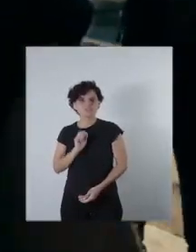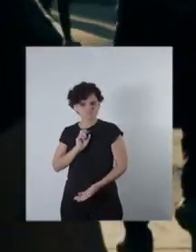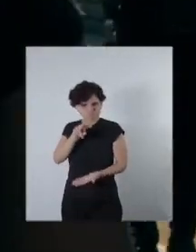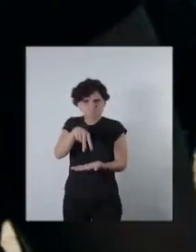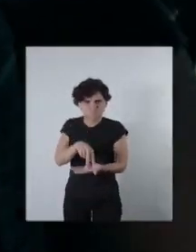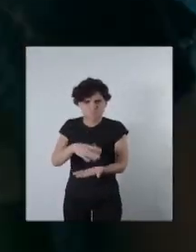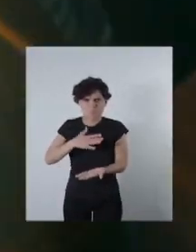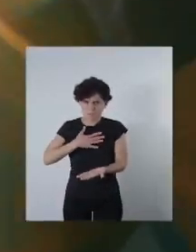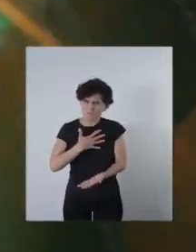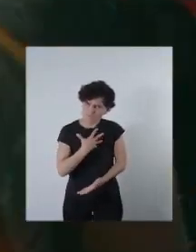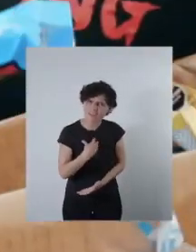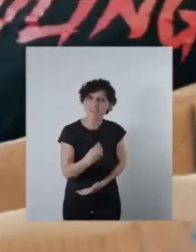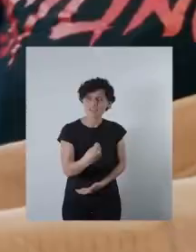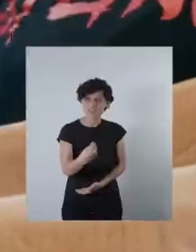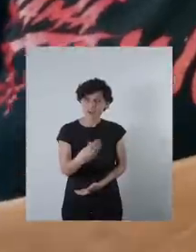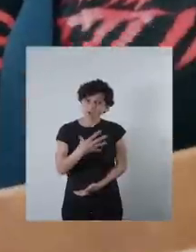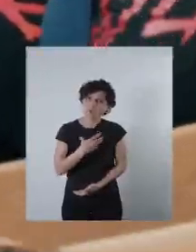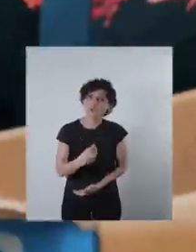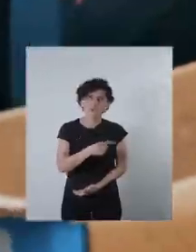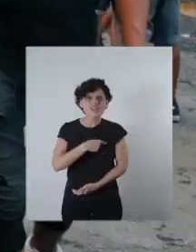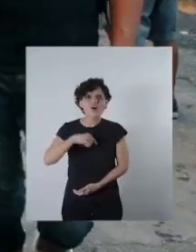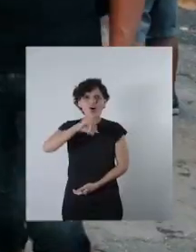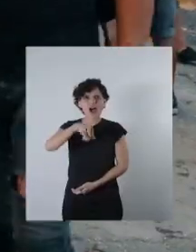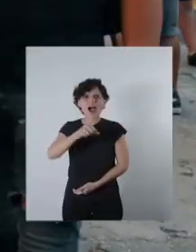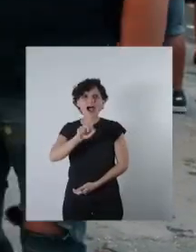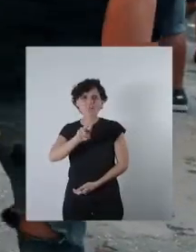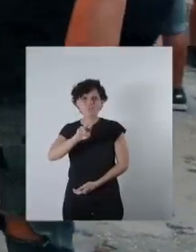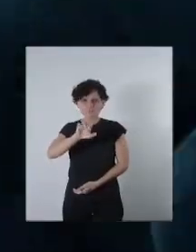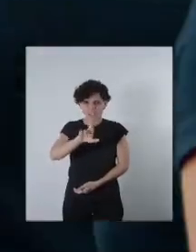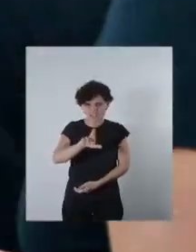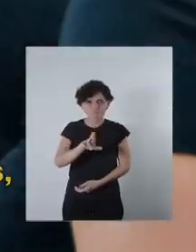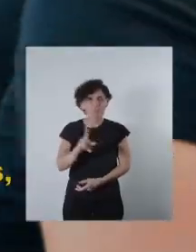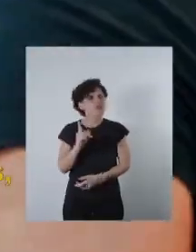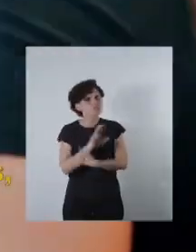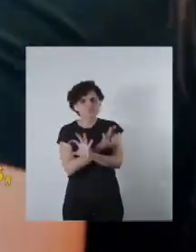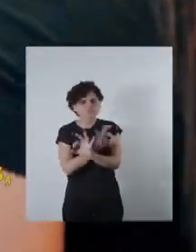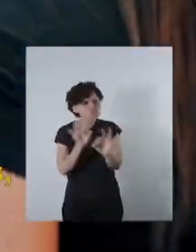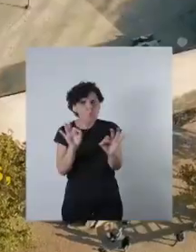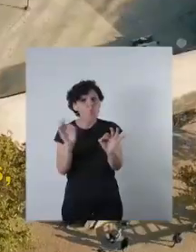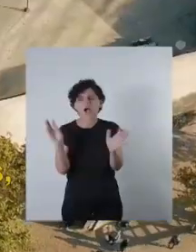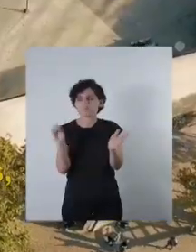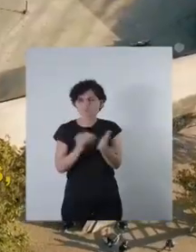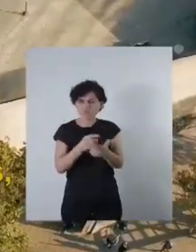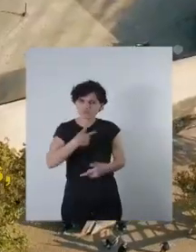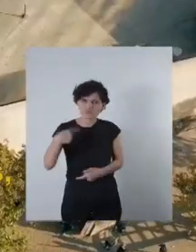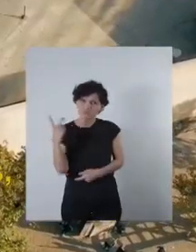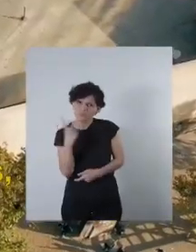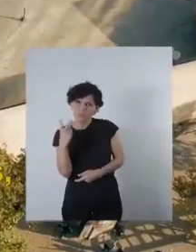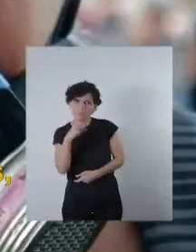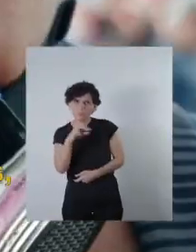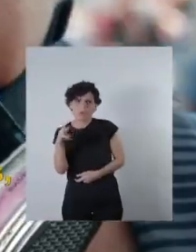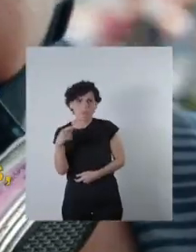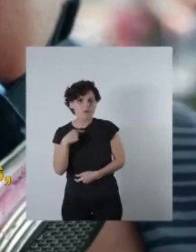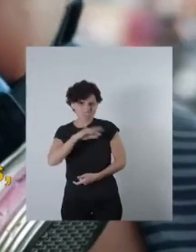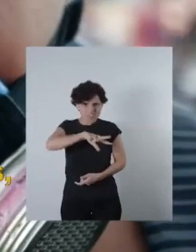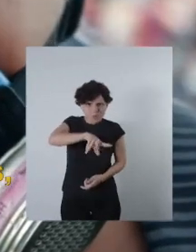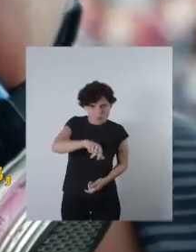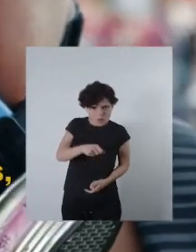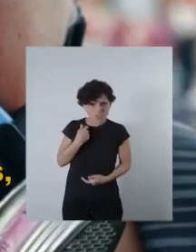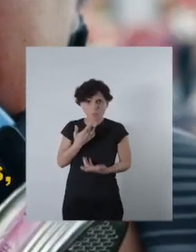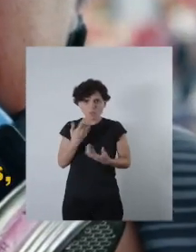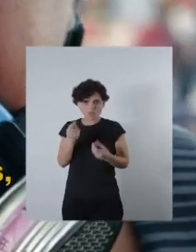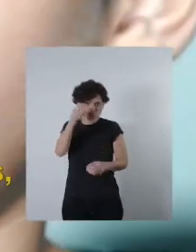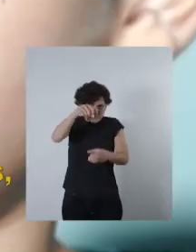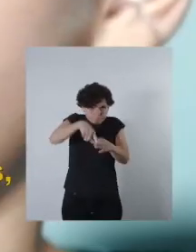Estamos aquí con nuestro hijo, con nuestro hijo Javier, porque nunca más seamos tratados, a todos sus padres como delincuentes